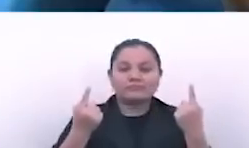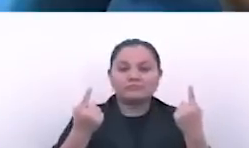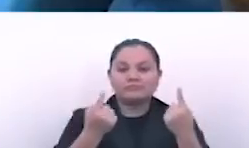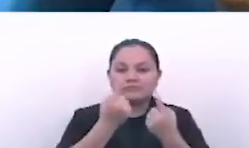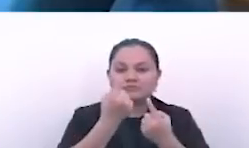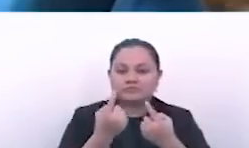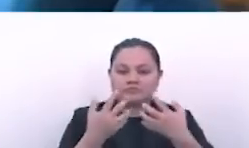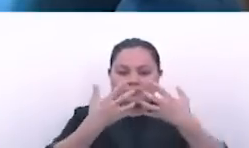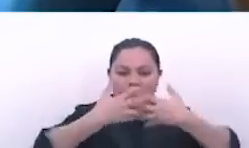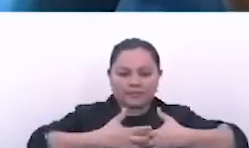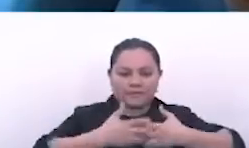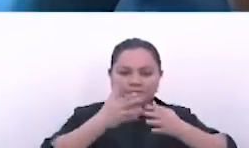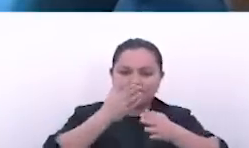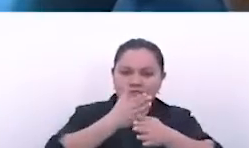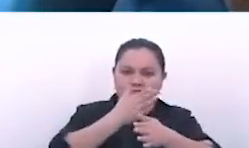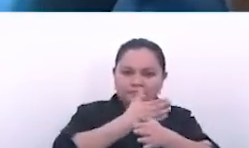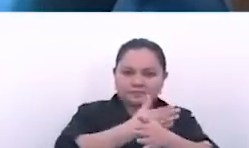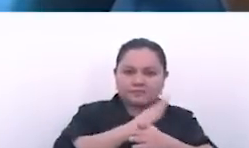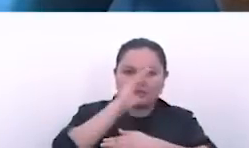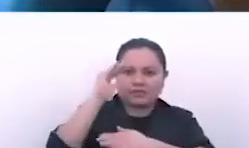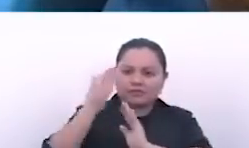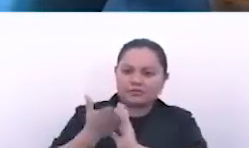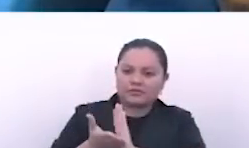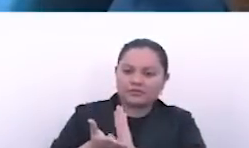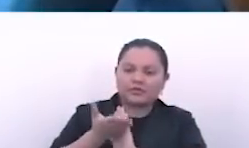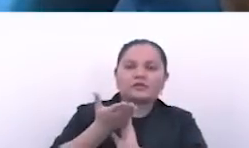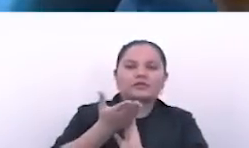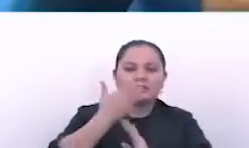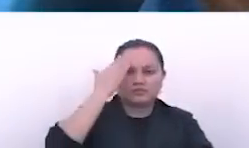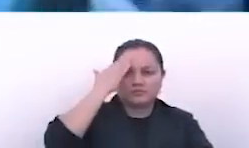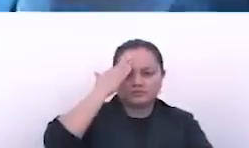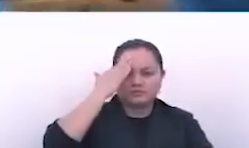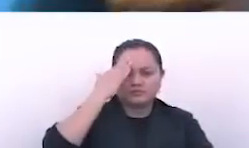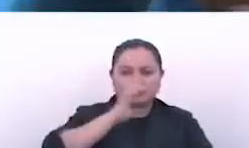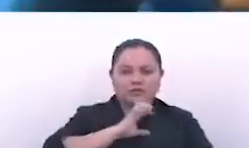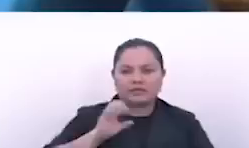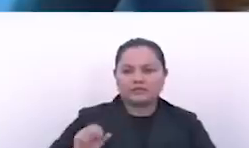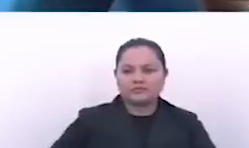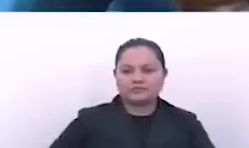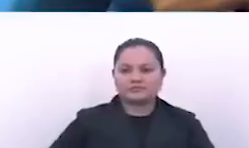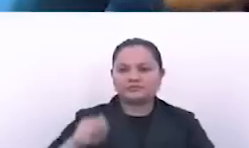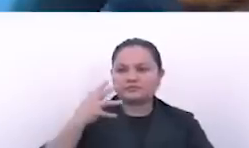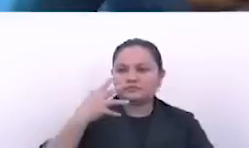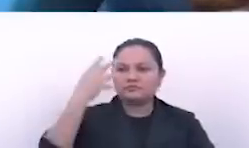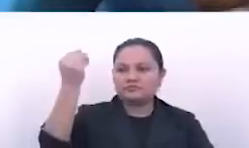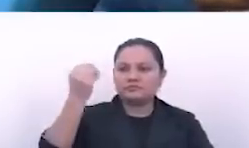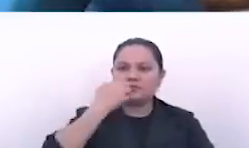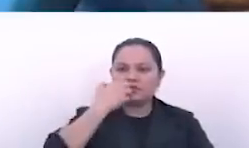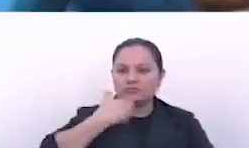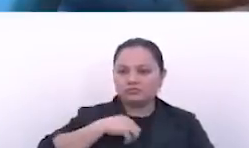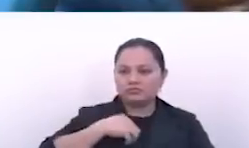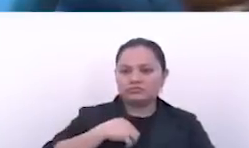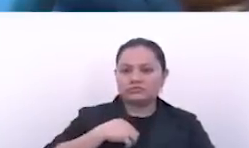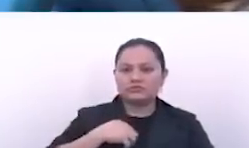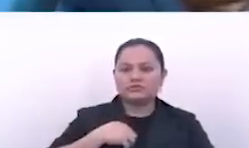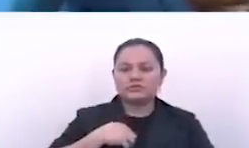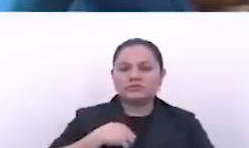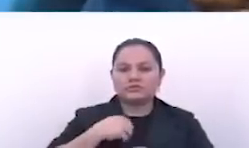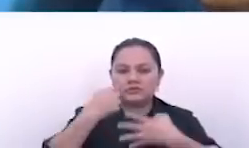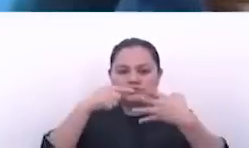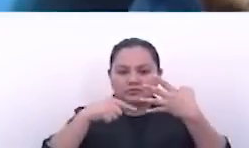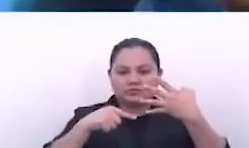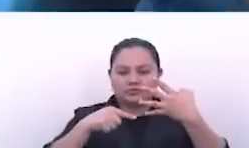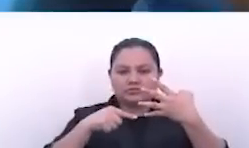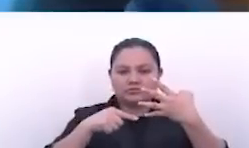poco vamos sacando adelante nuestro país y yo sé que los salvadoreños fuera de nuestro país se sienten orgullosos. Dejamos de estar en esa lista